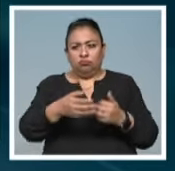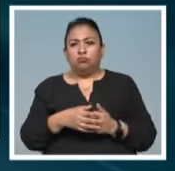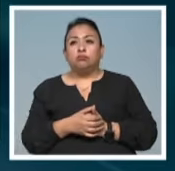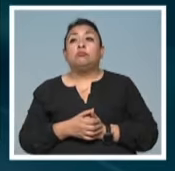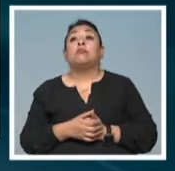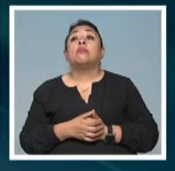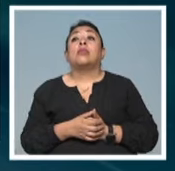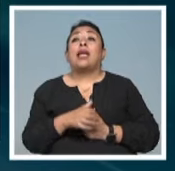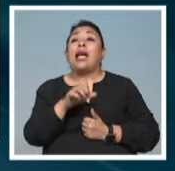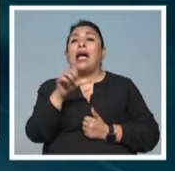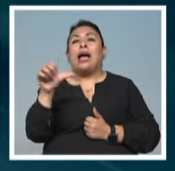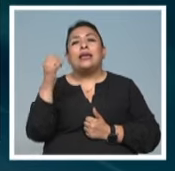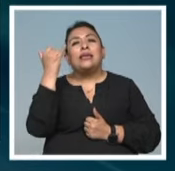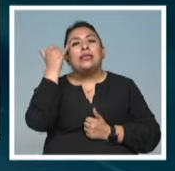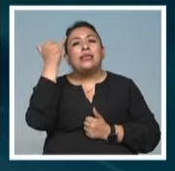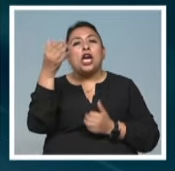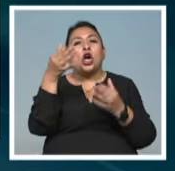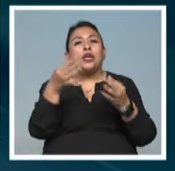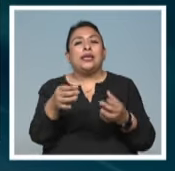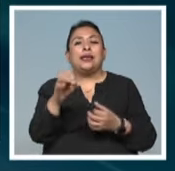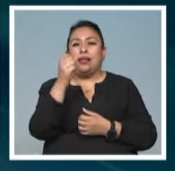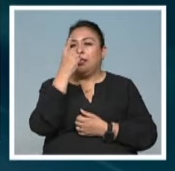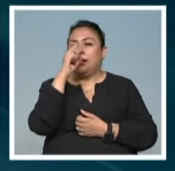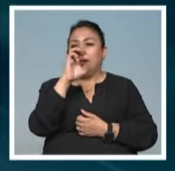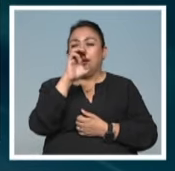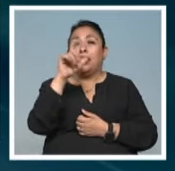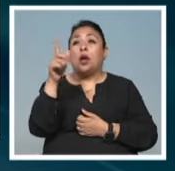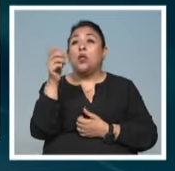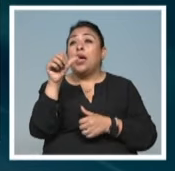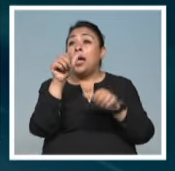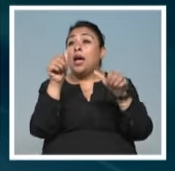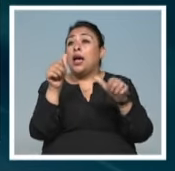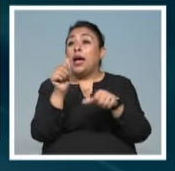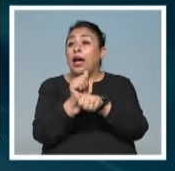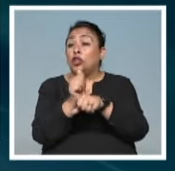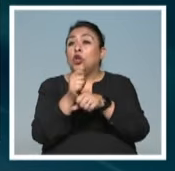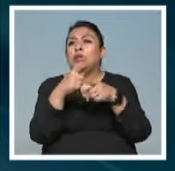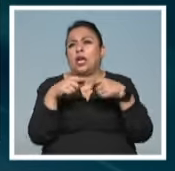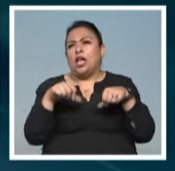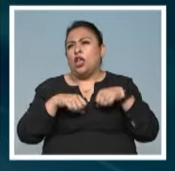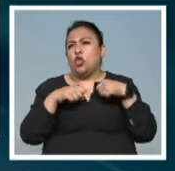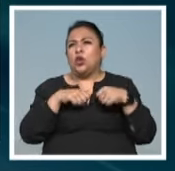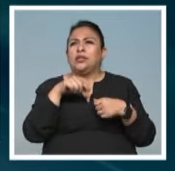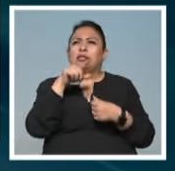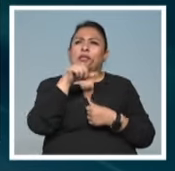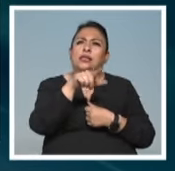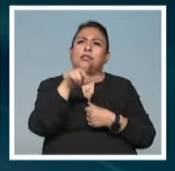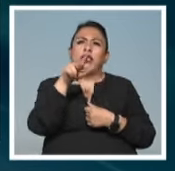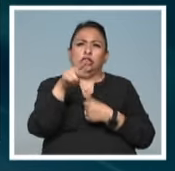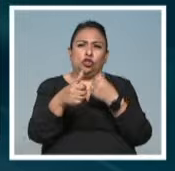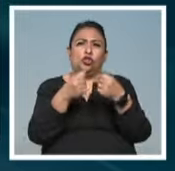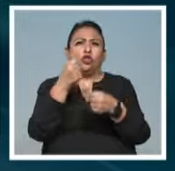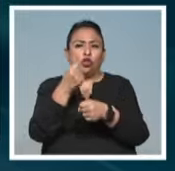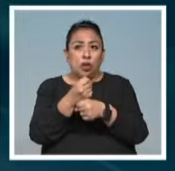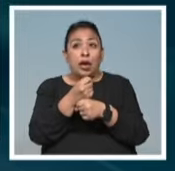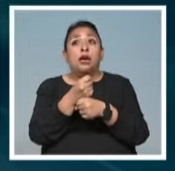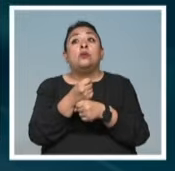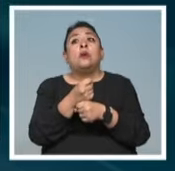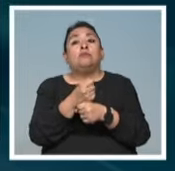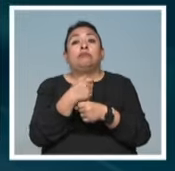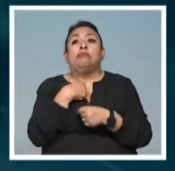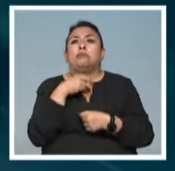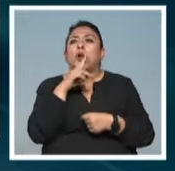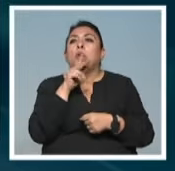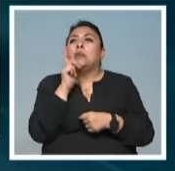Se basa en una idea original de Claudia Chup y el elenco está conformado por adolescentes de 17 y 18 años, cuya mayor